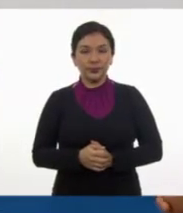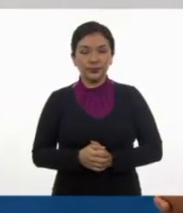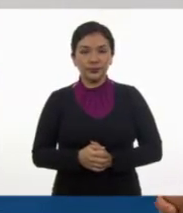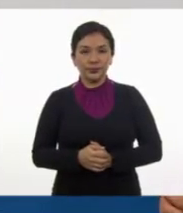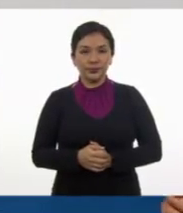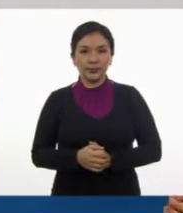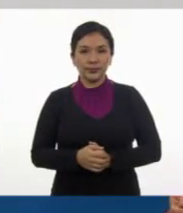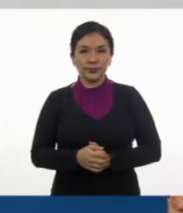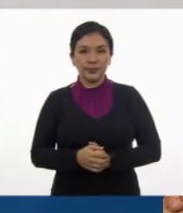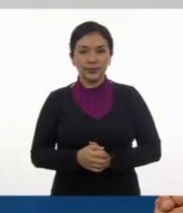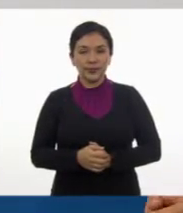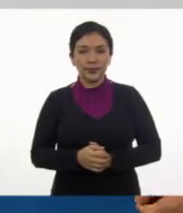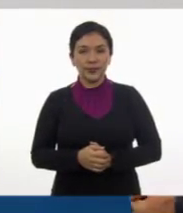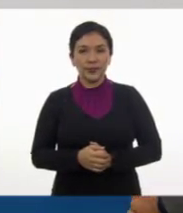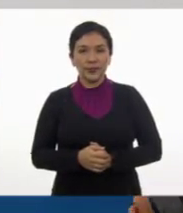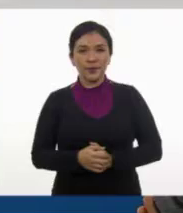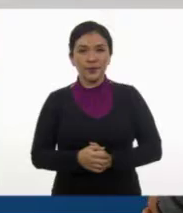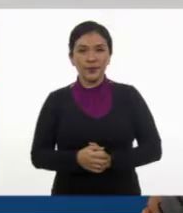¿Eh?